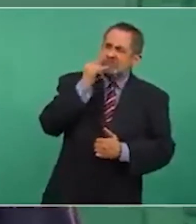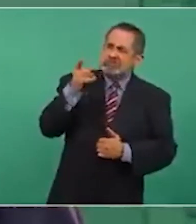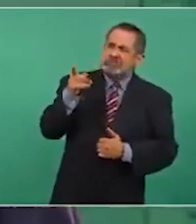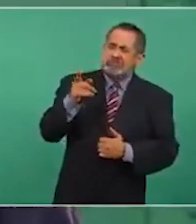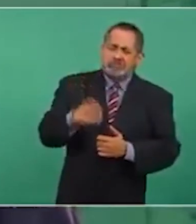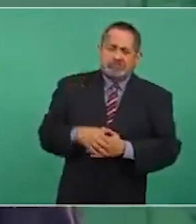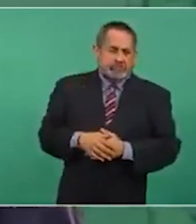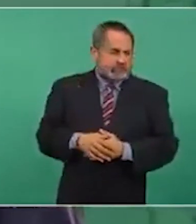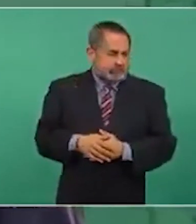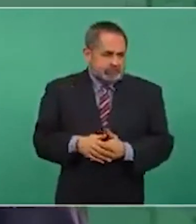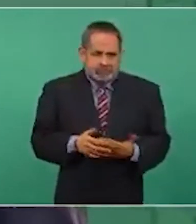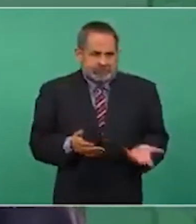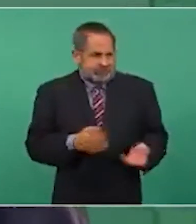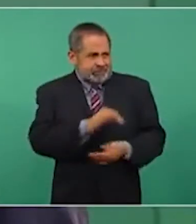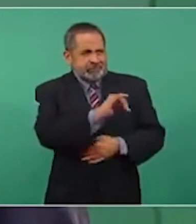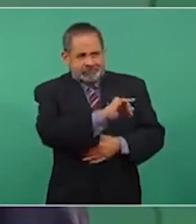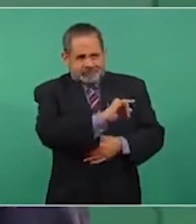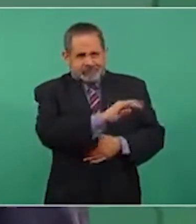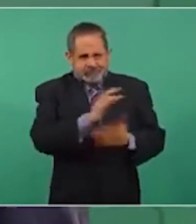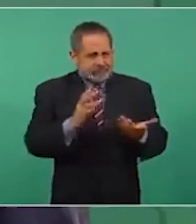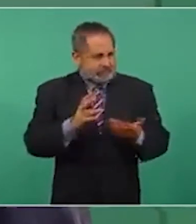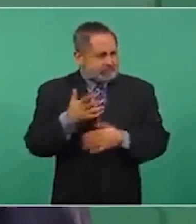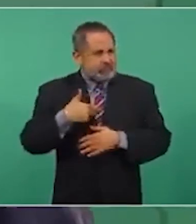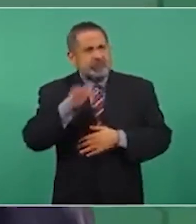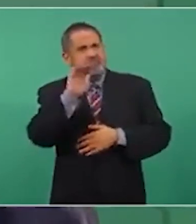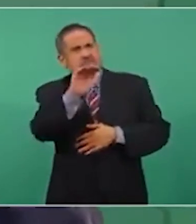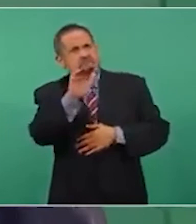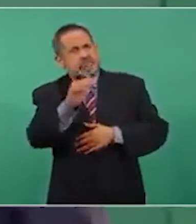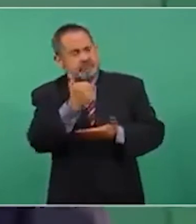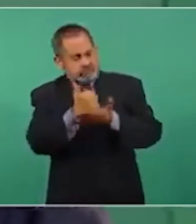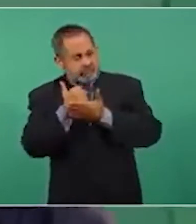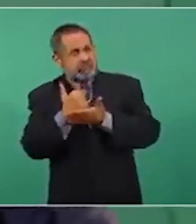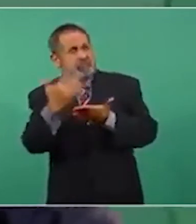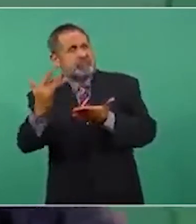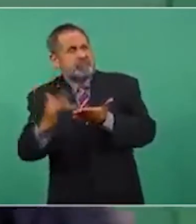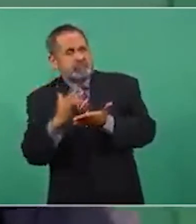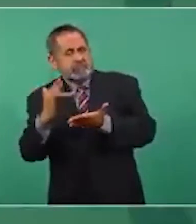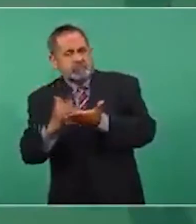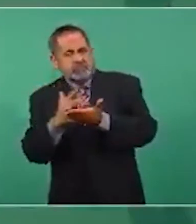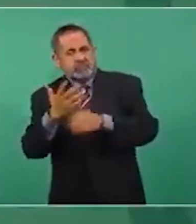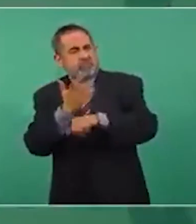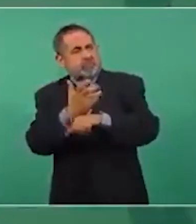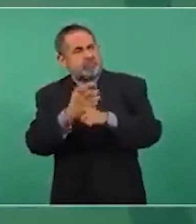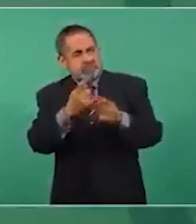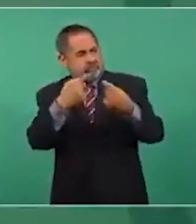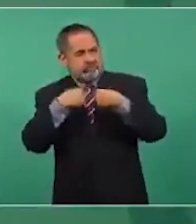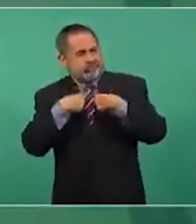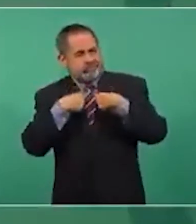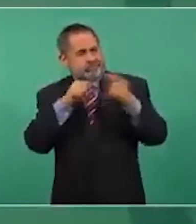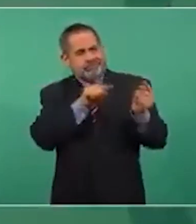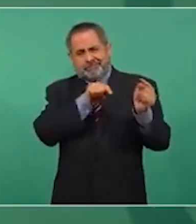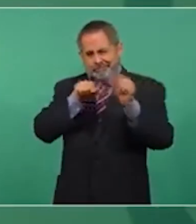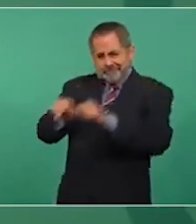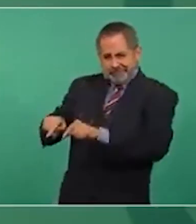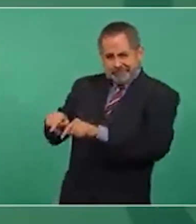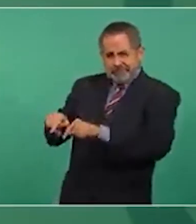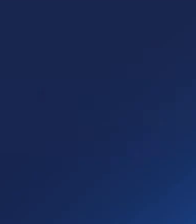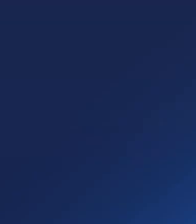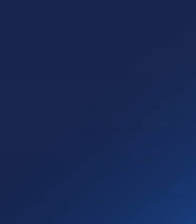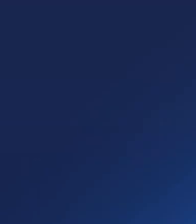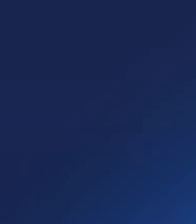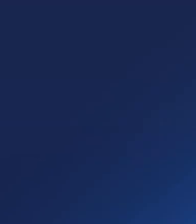Sí, estamos solicitando apoyo de Estados Unidos, pero para los países de Centroamérica.